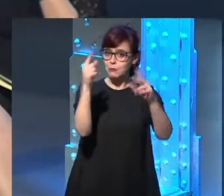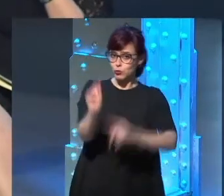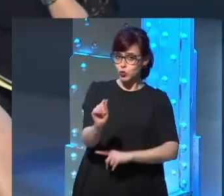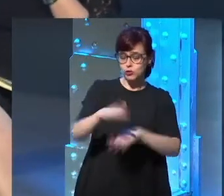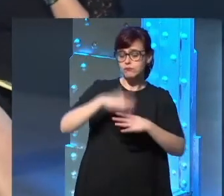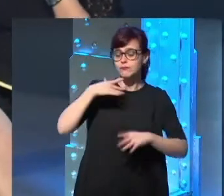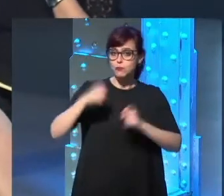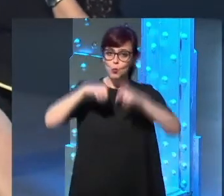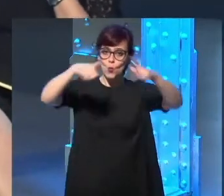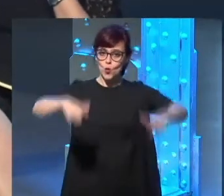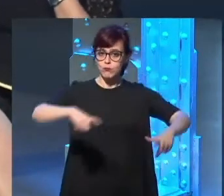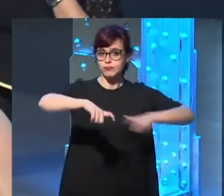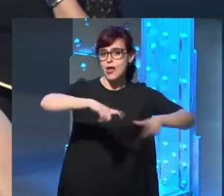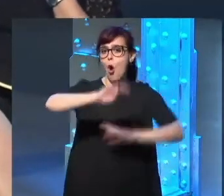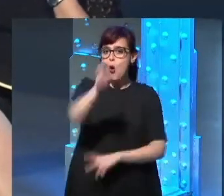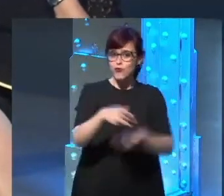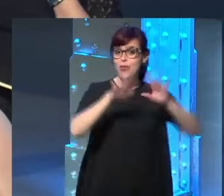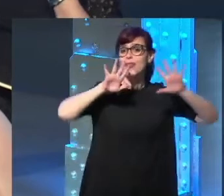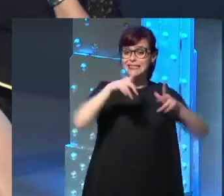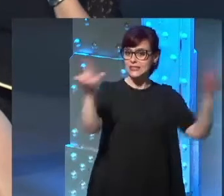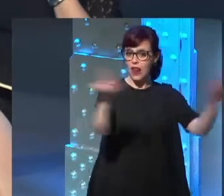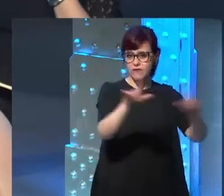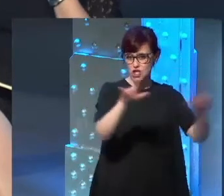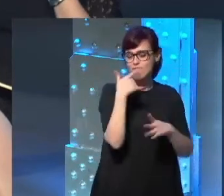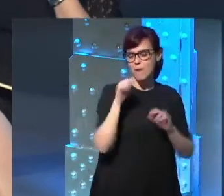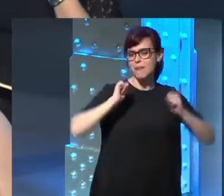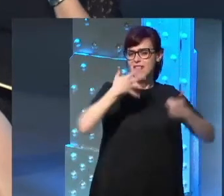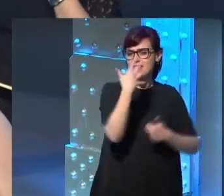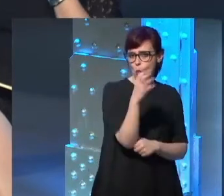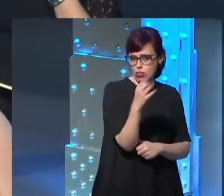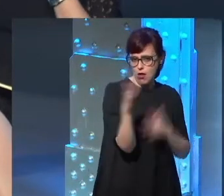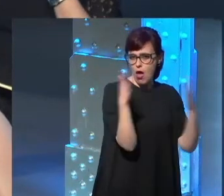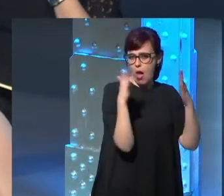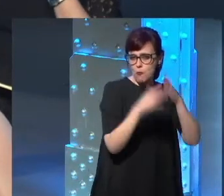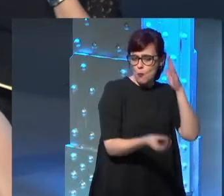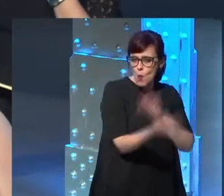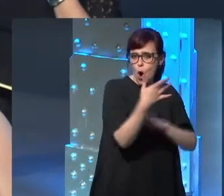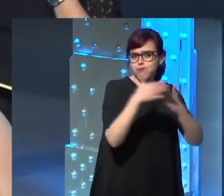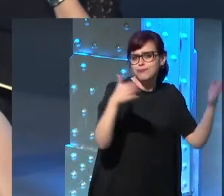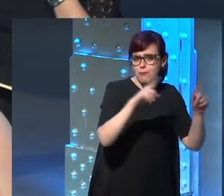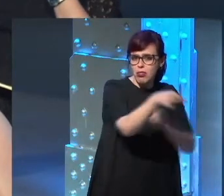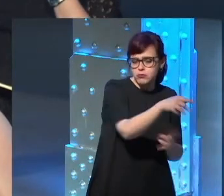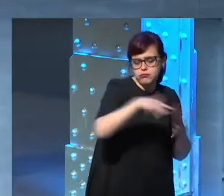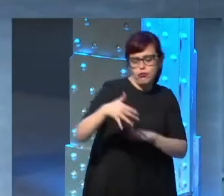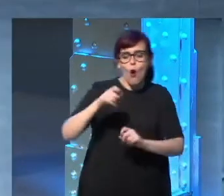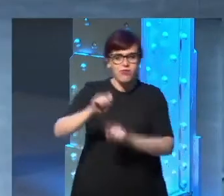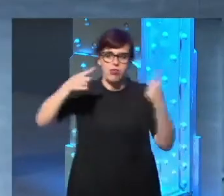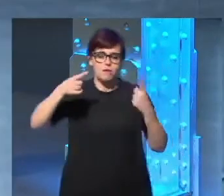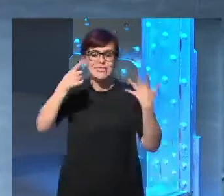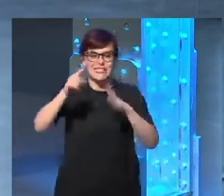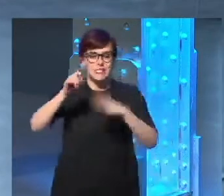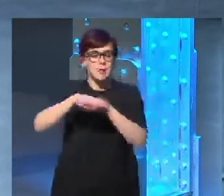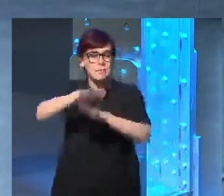Y la otra es la televisión. La televisión es de los años 50, pero los años 60 es cuando es un momento de prosperidad y empieza a haber